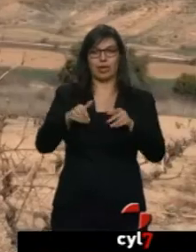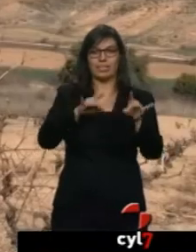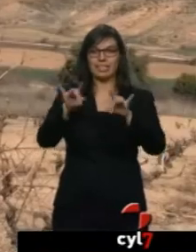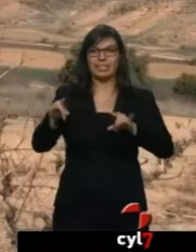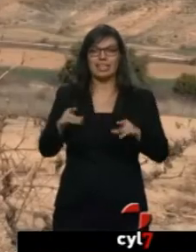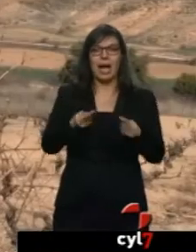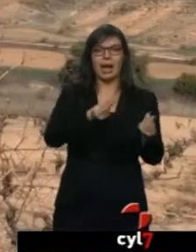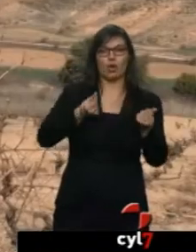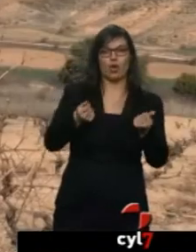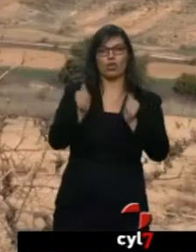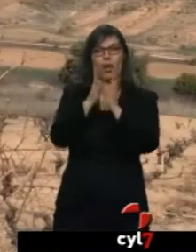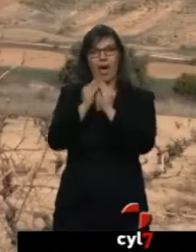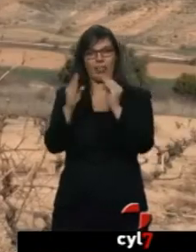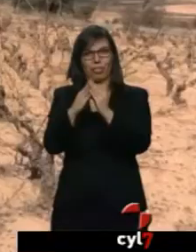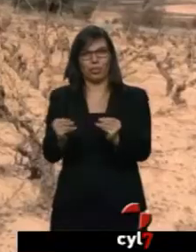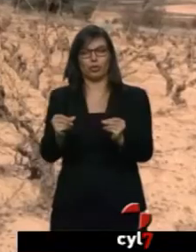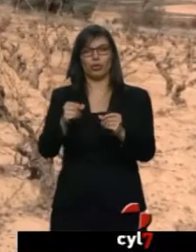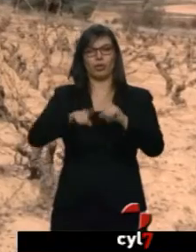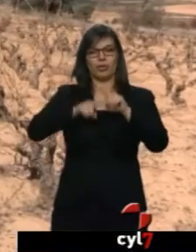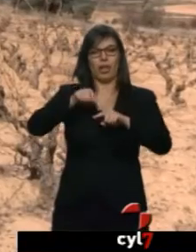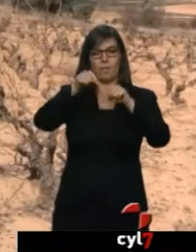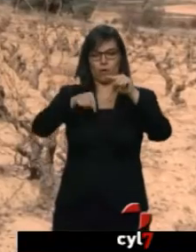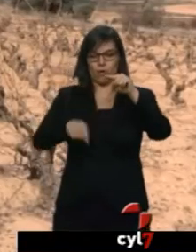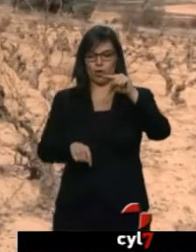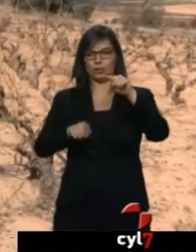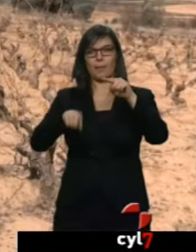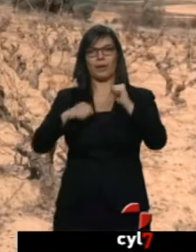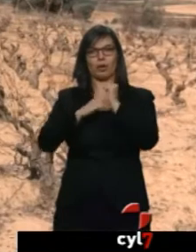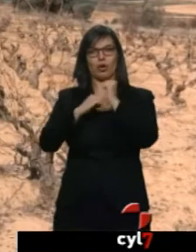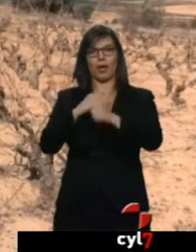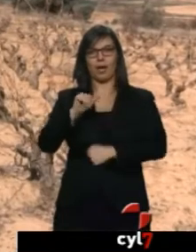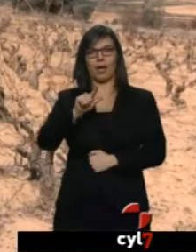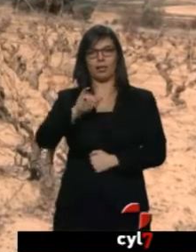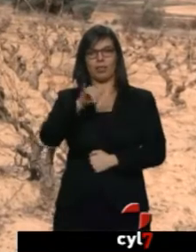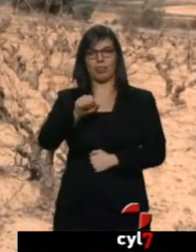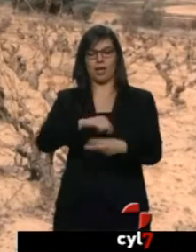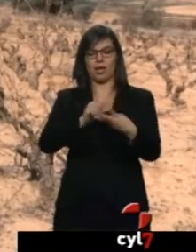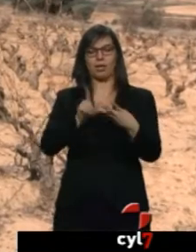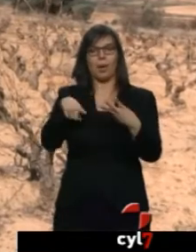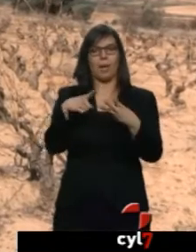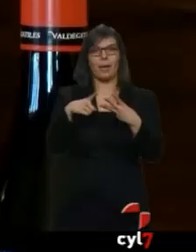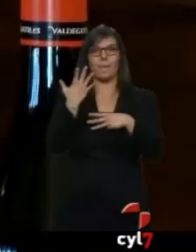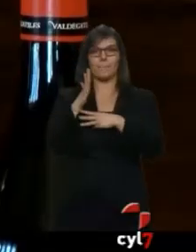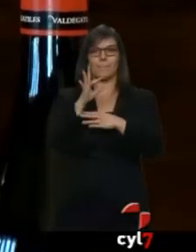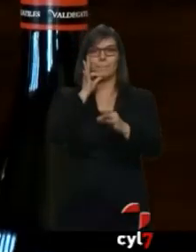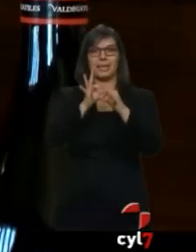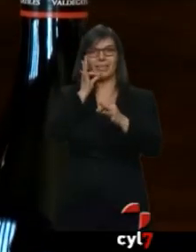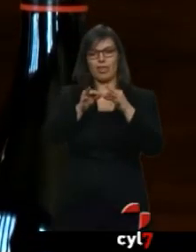arcillosos y diferentes profundidades hasta la roca caliza. Y otro pilar fundamental, y el más fundamental, es el viñedo que veis, es un viñedo muy, muy viejo.